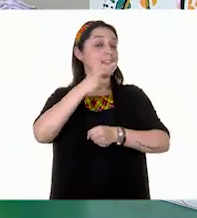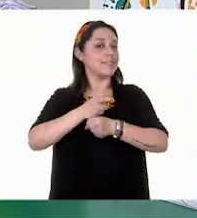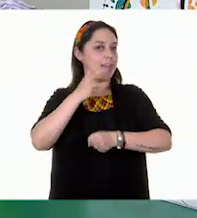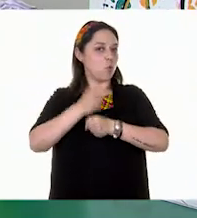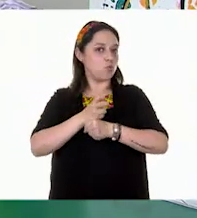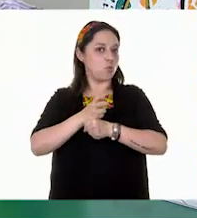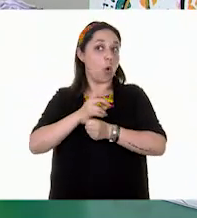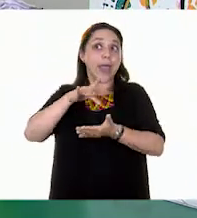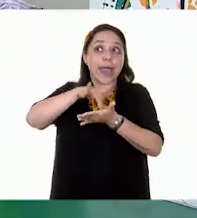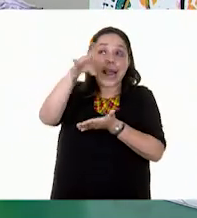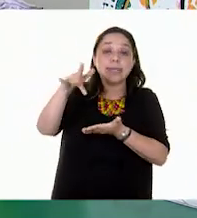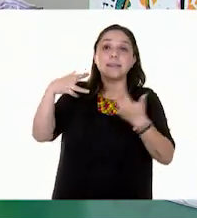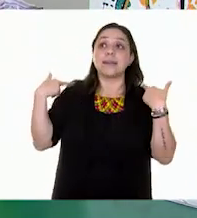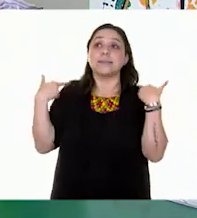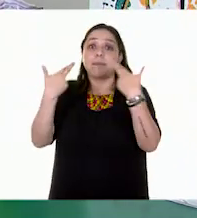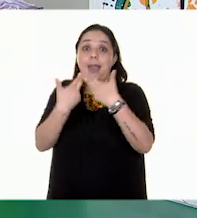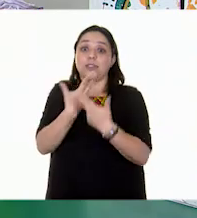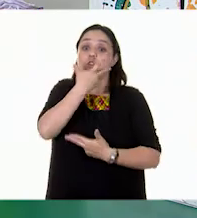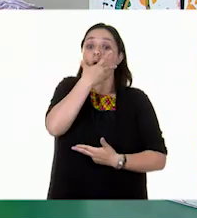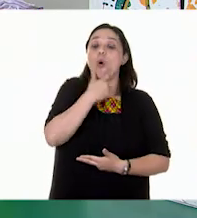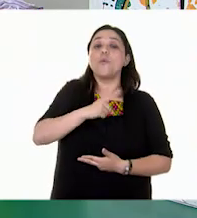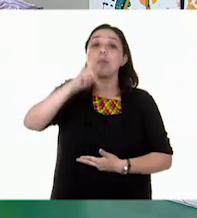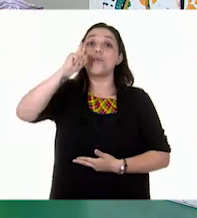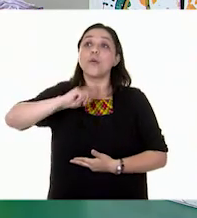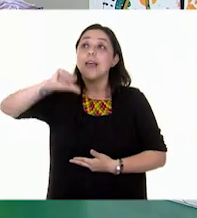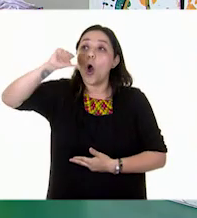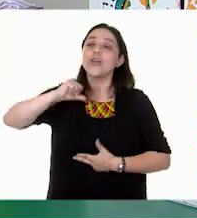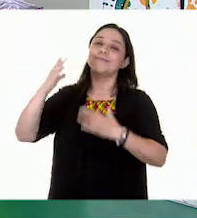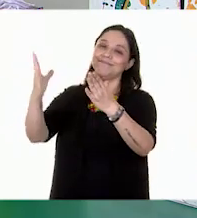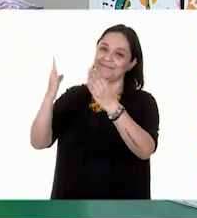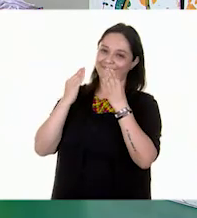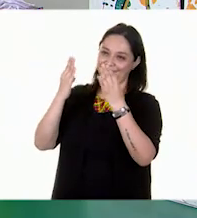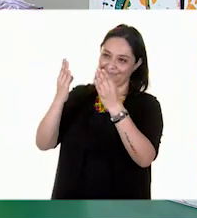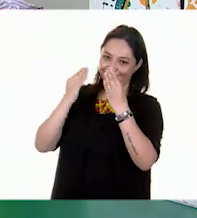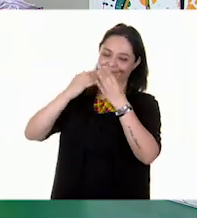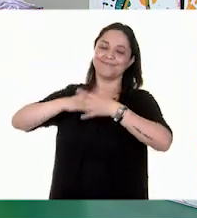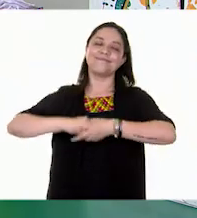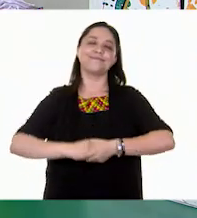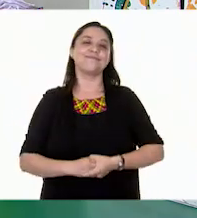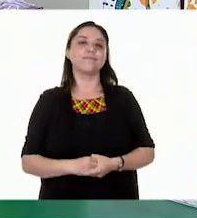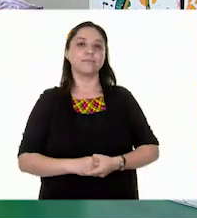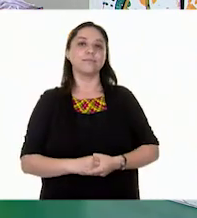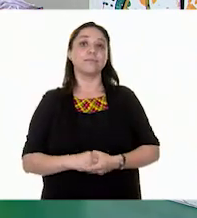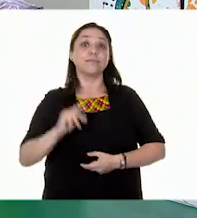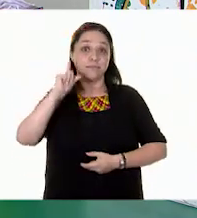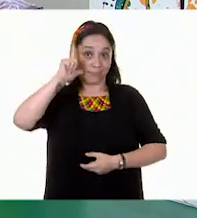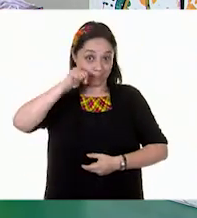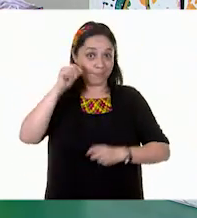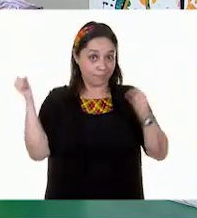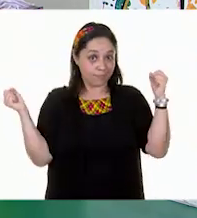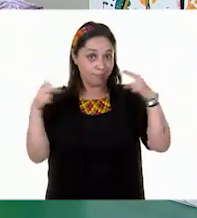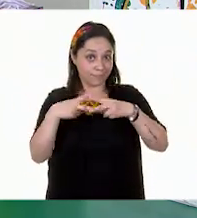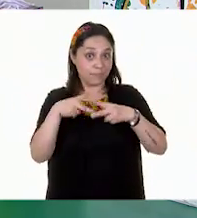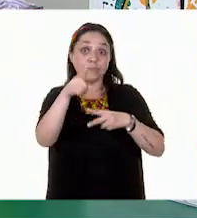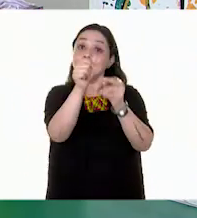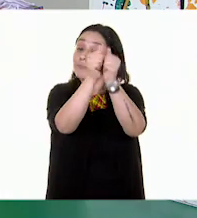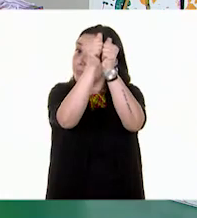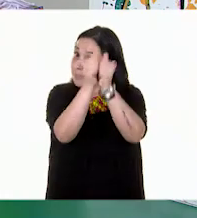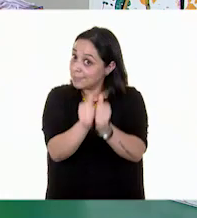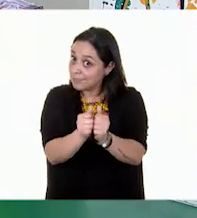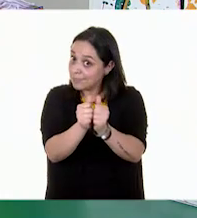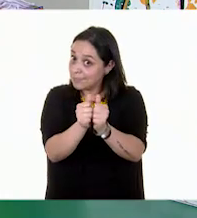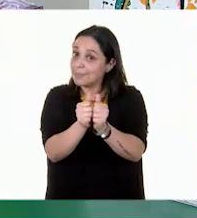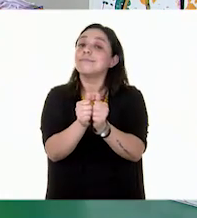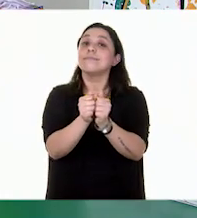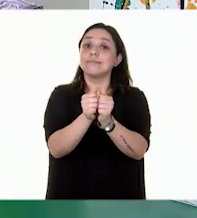Le damos las gracias a las maestras y a los maestros que el día de hoy nos dieron las clases. Nos vemos mañana, pero no se muevan de su lugar porque